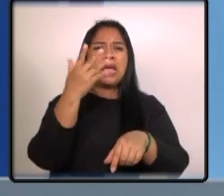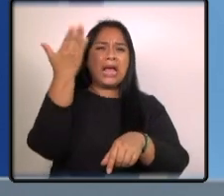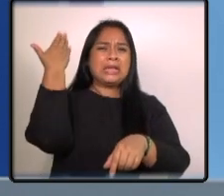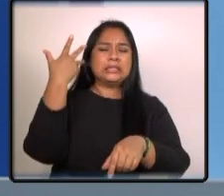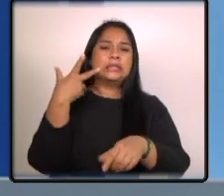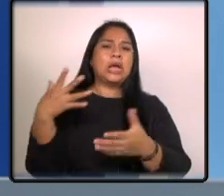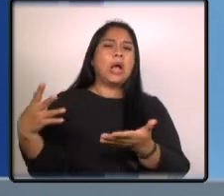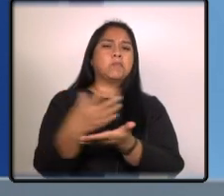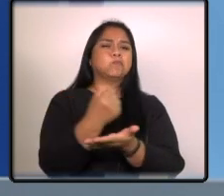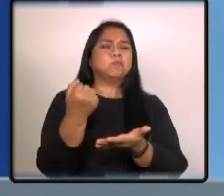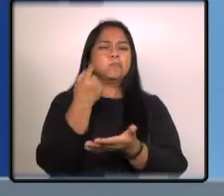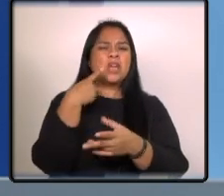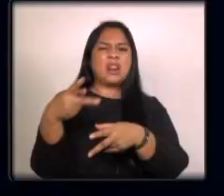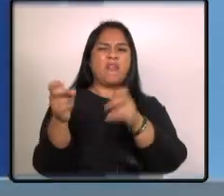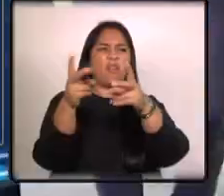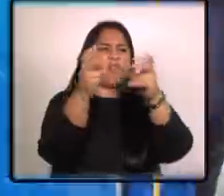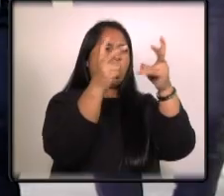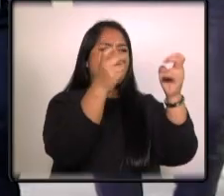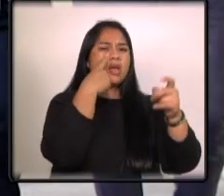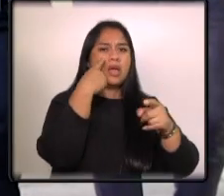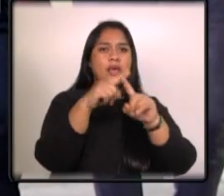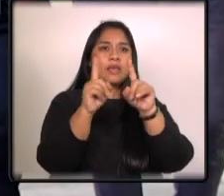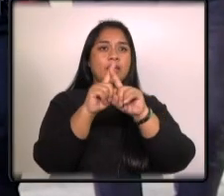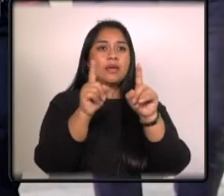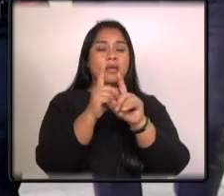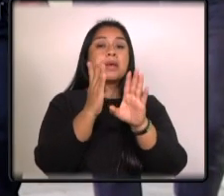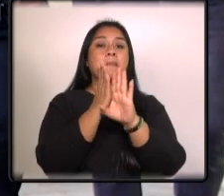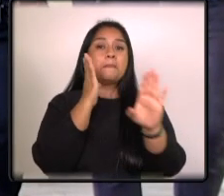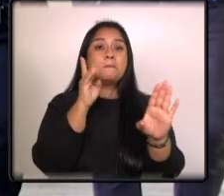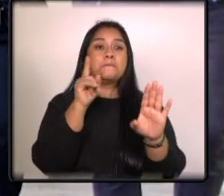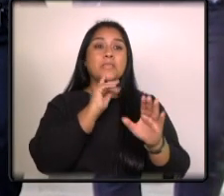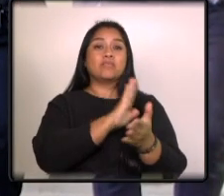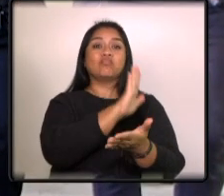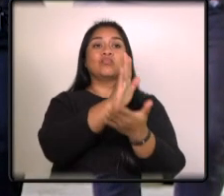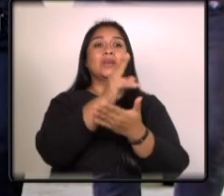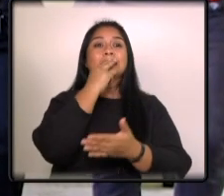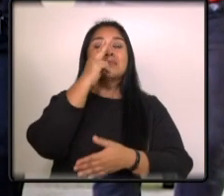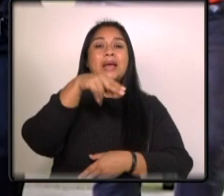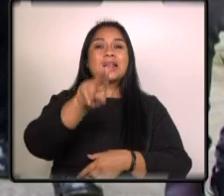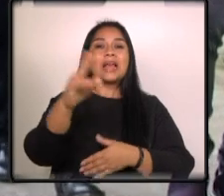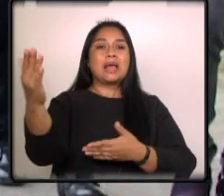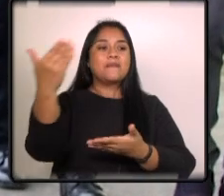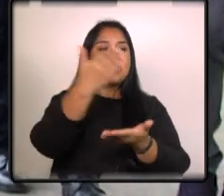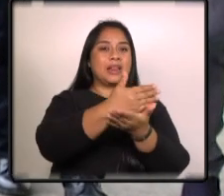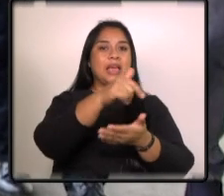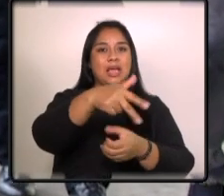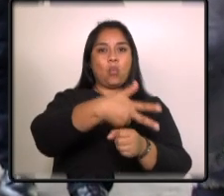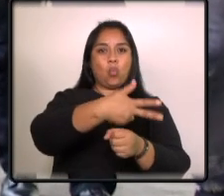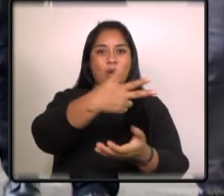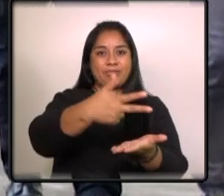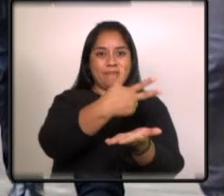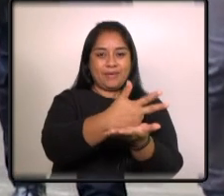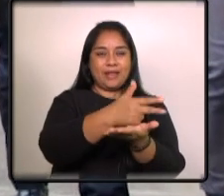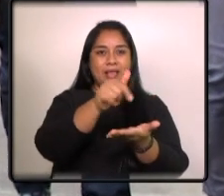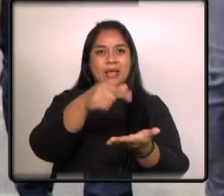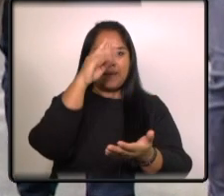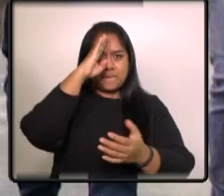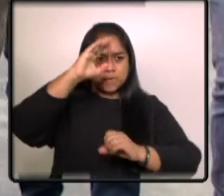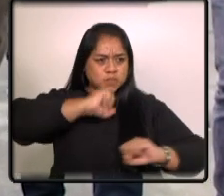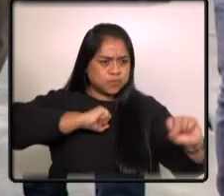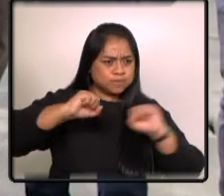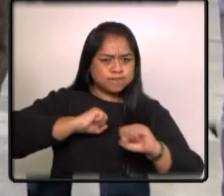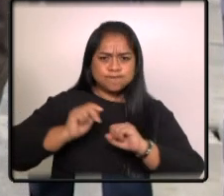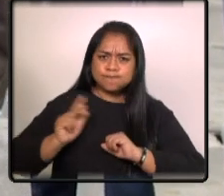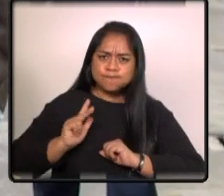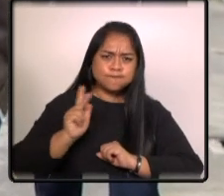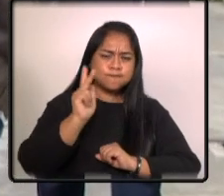pertenencias a varios pasajeros que se conducían a chimaltenango a la capital rápidamente se movilizaron y en seguimiento